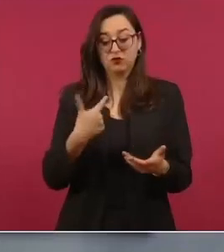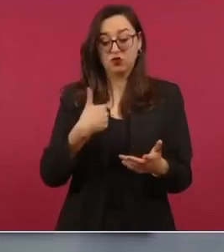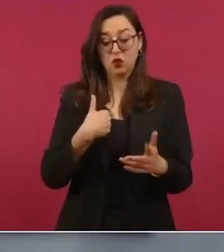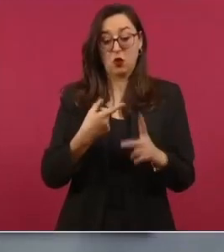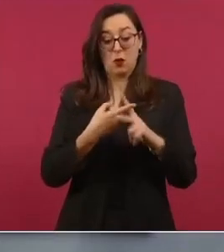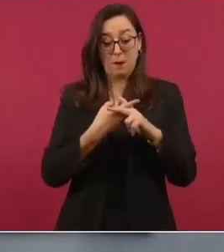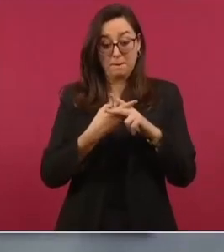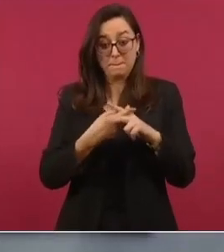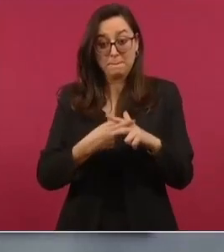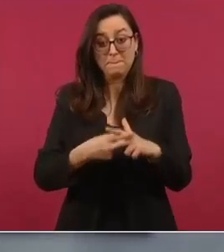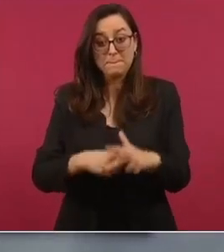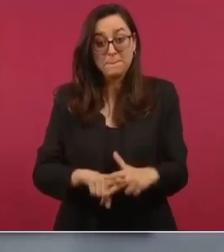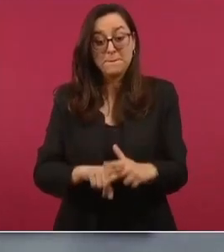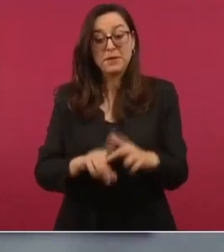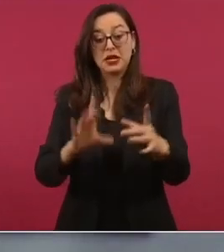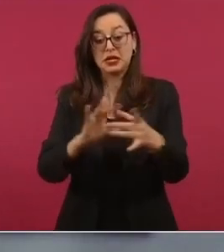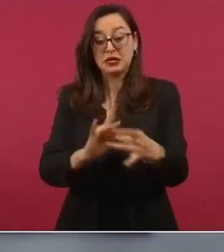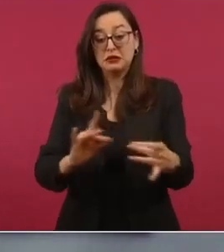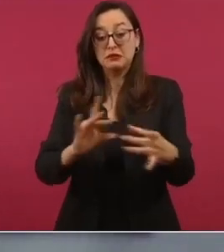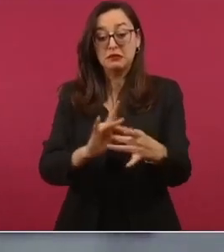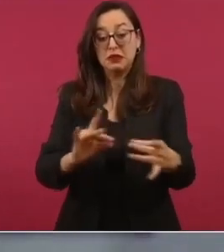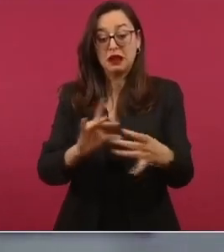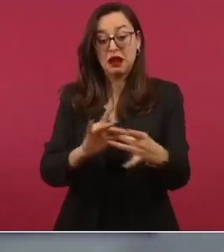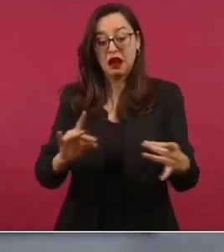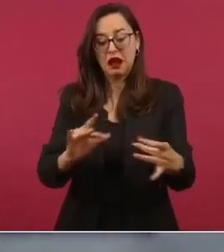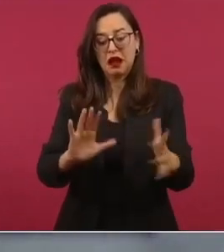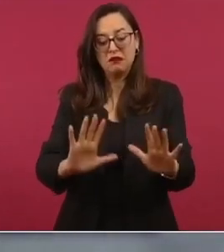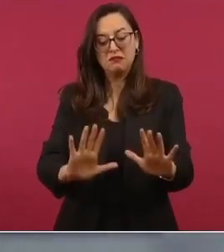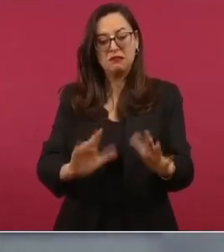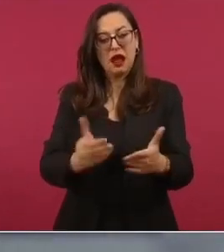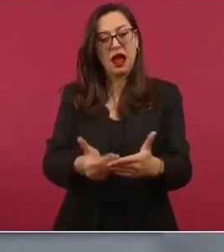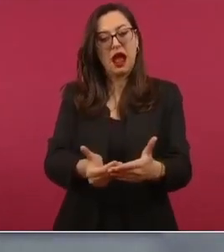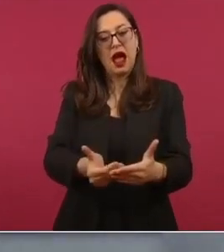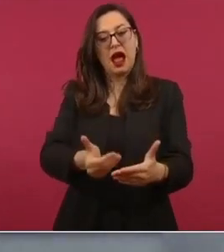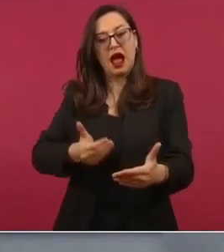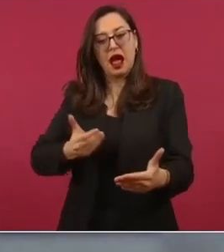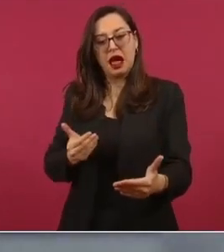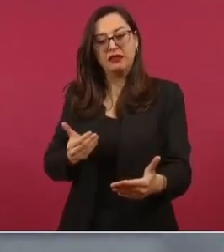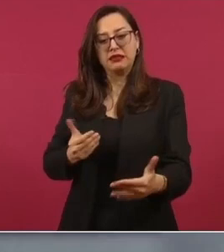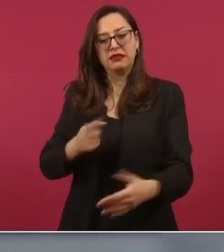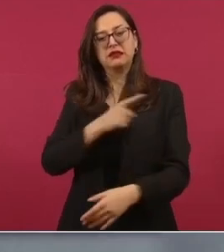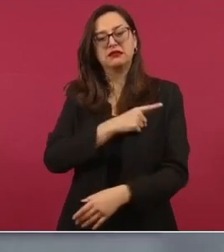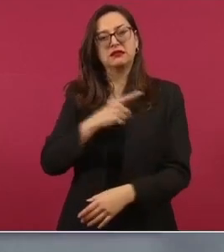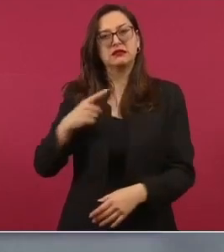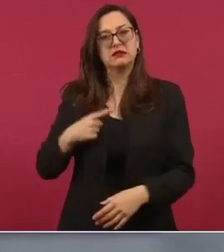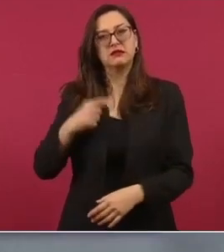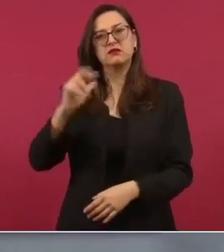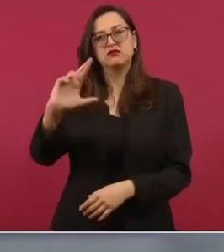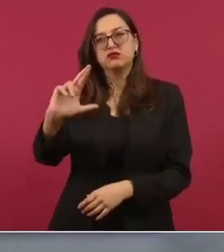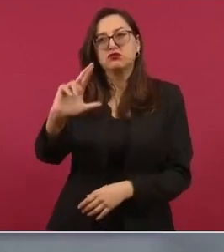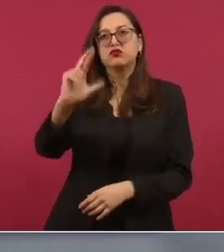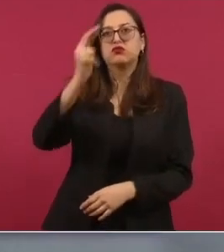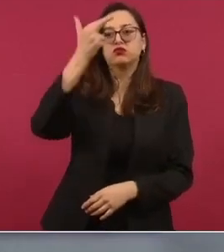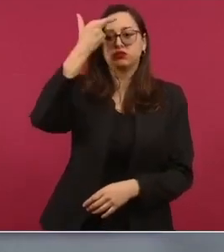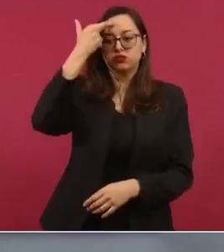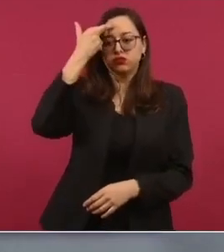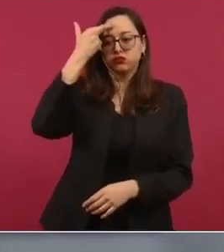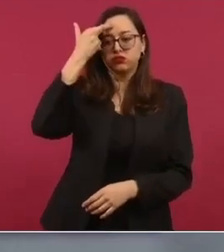sin antes recordar y ofrecer